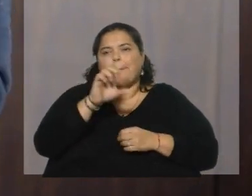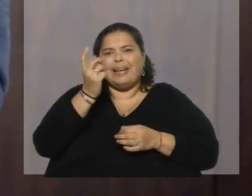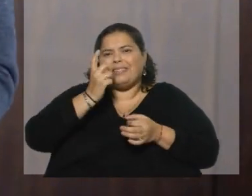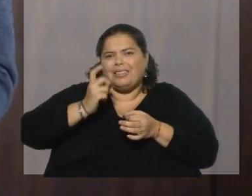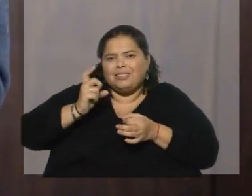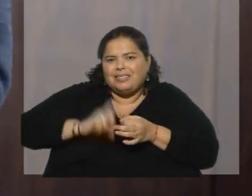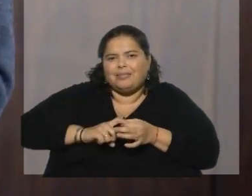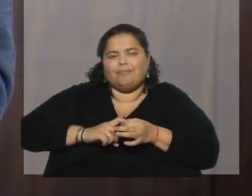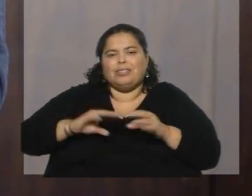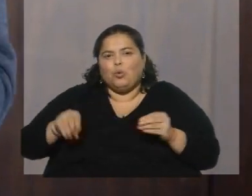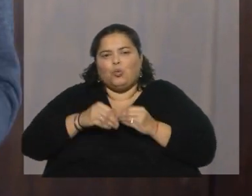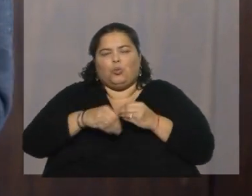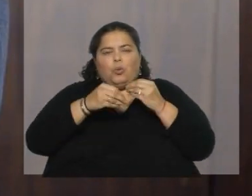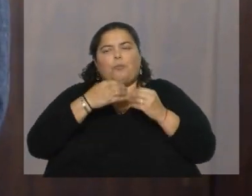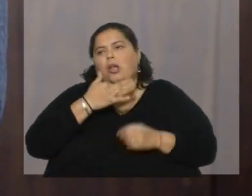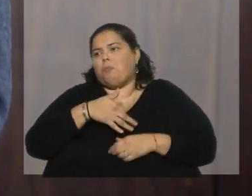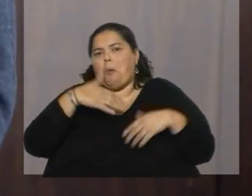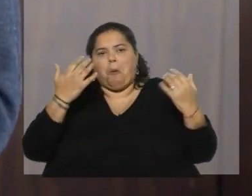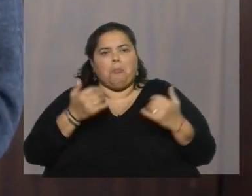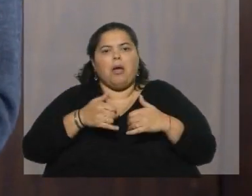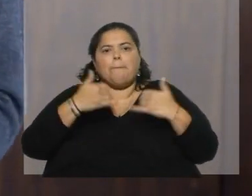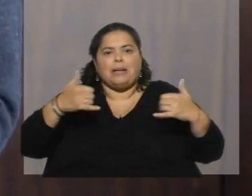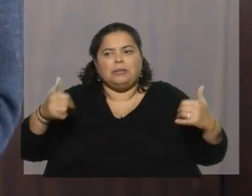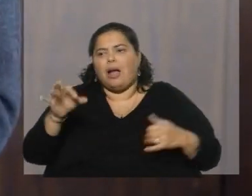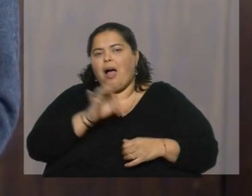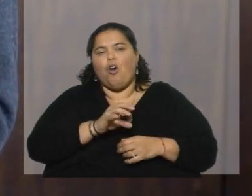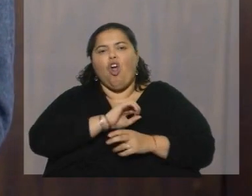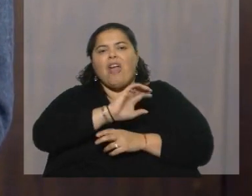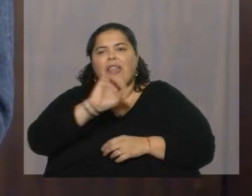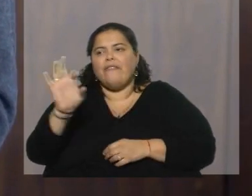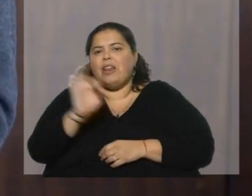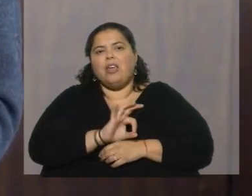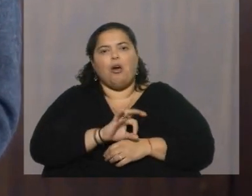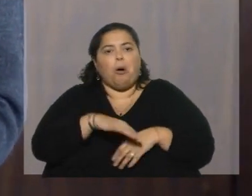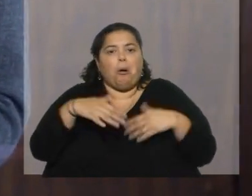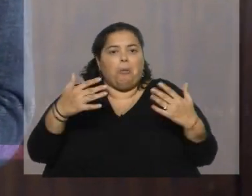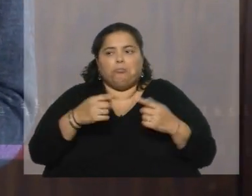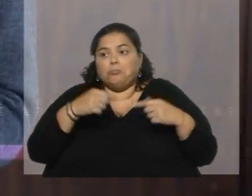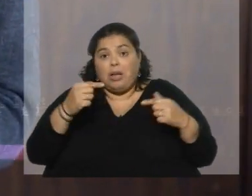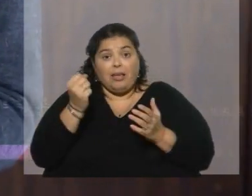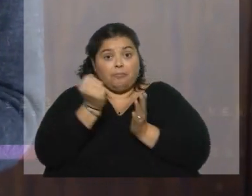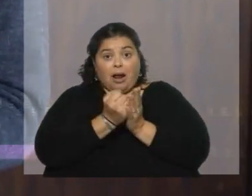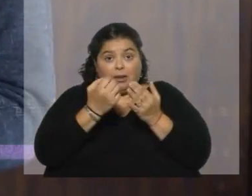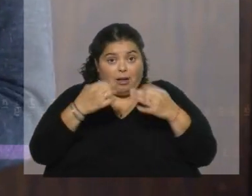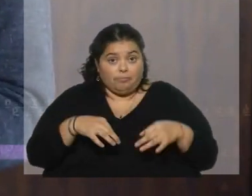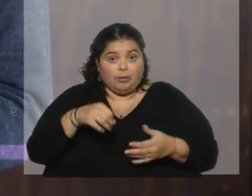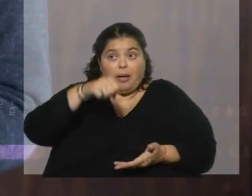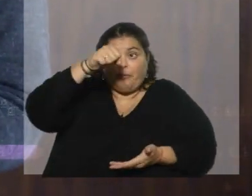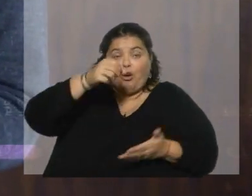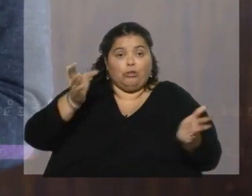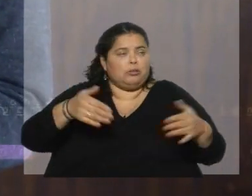pensar una fábrica de pastas, una roticería, los deliveries, tienen envases con marca propia y por lo tanto tienen que estar